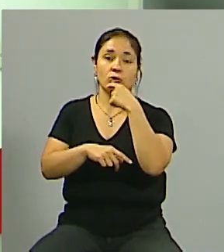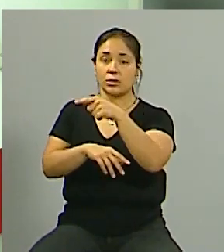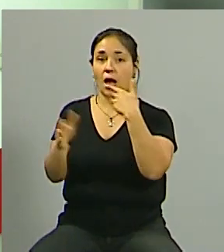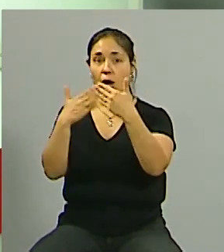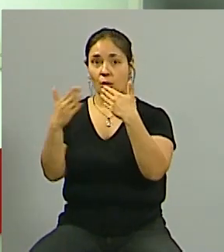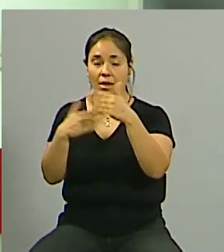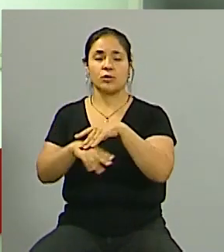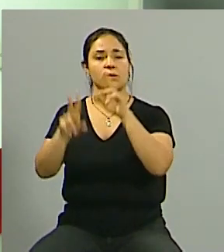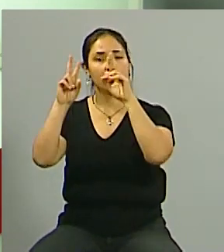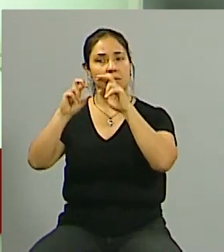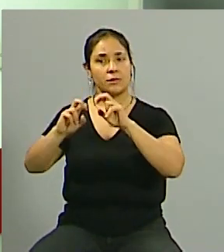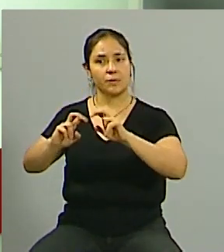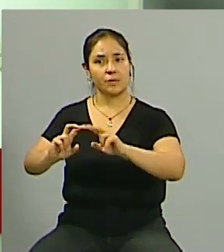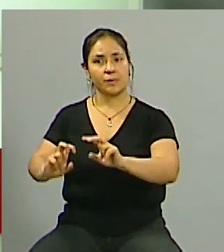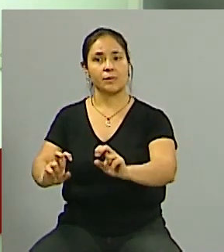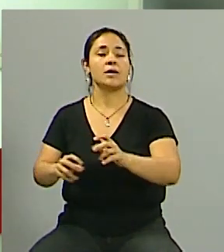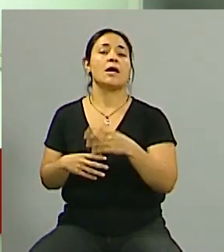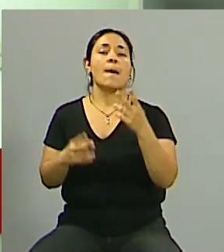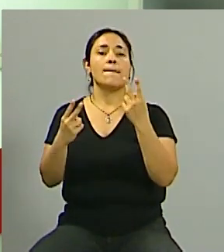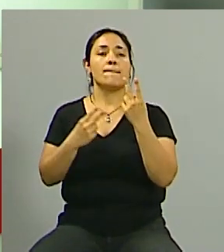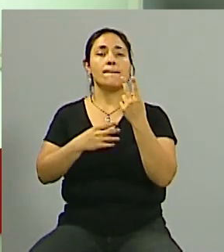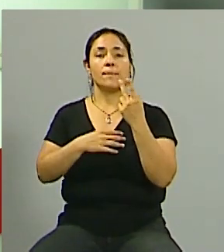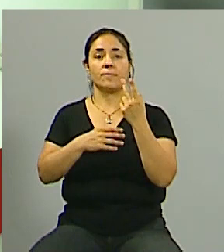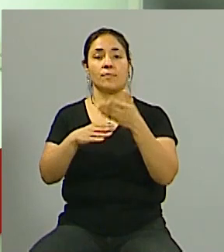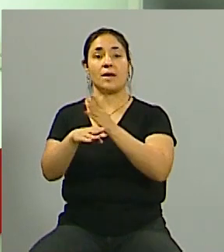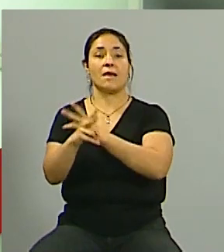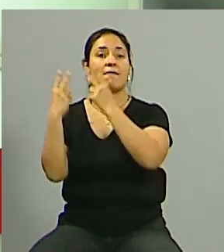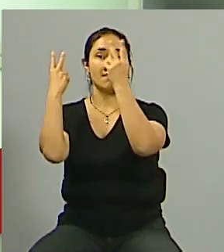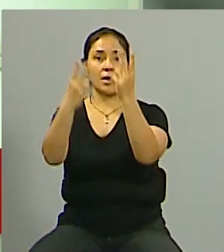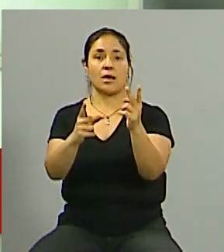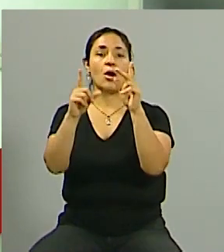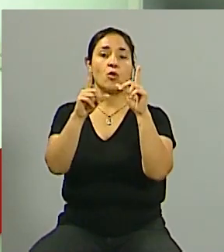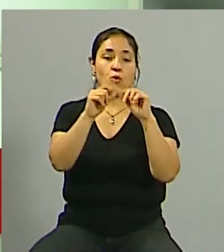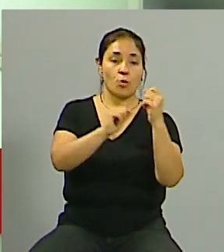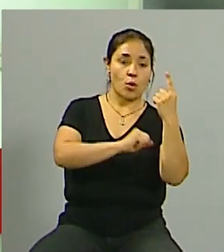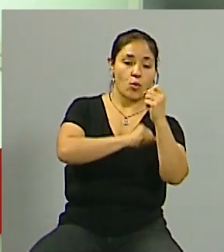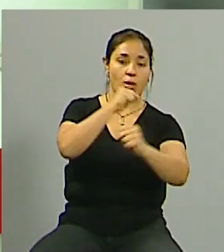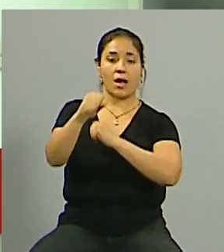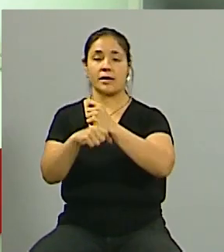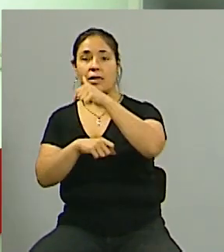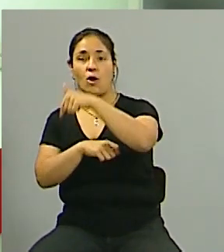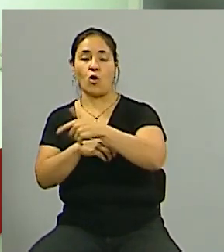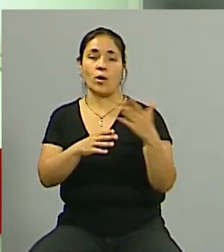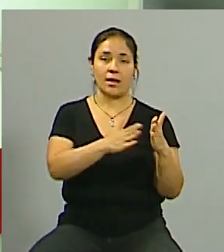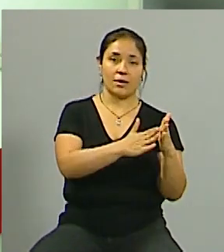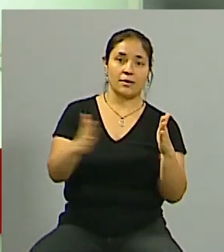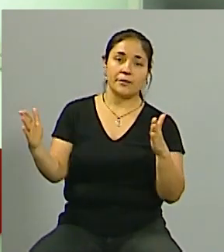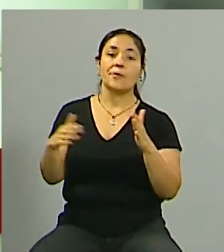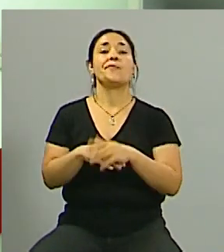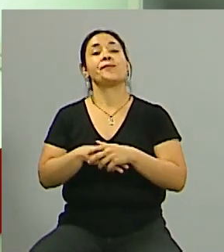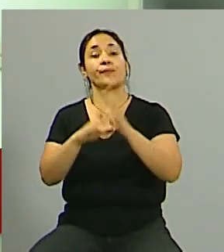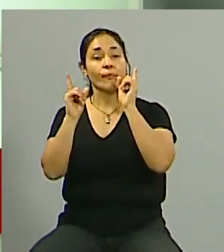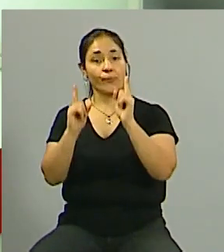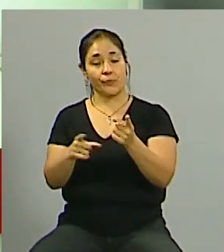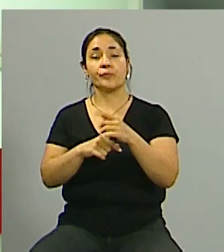haciendo un balance un poco de lo que ha sido el previaje desde la edición número 1 hasta la actualidad con la quinta, pero además haciendo